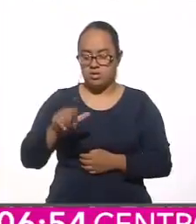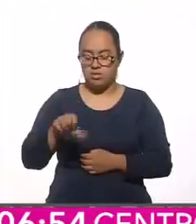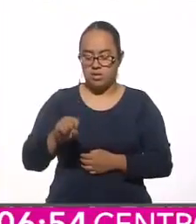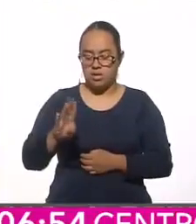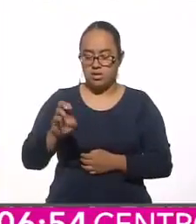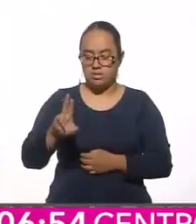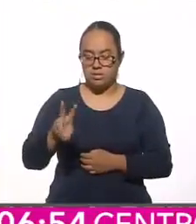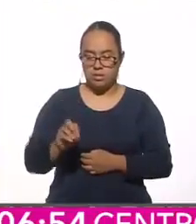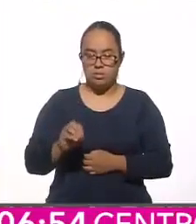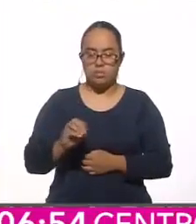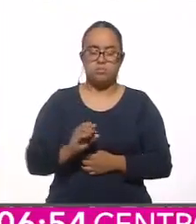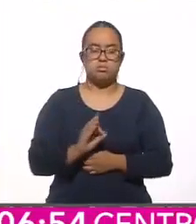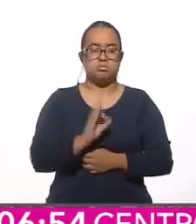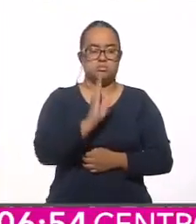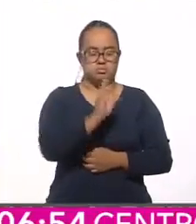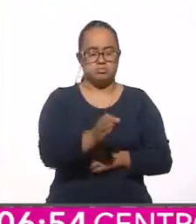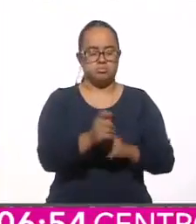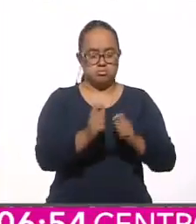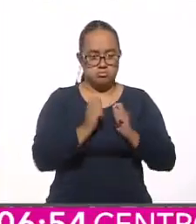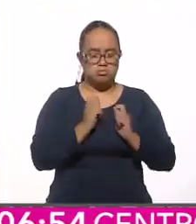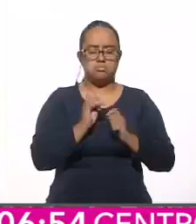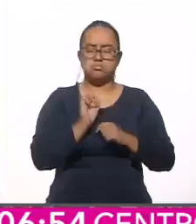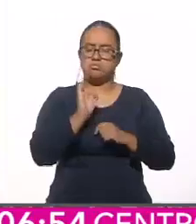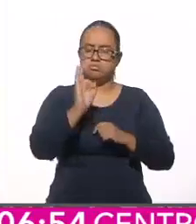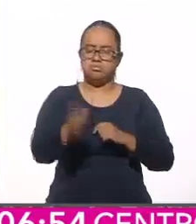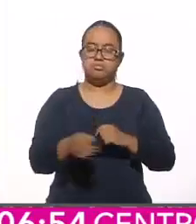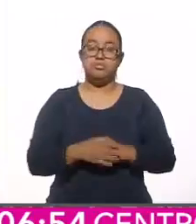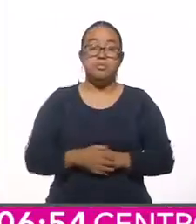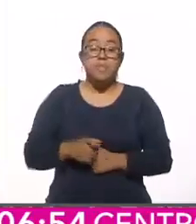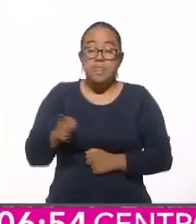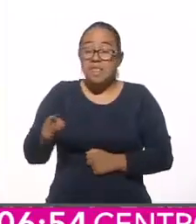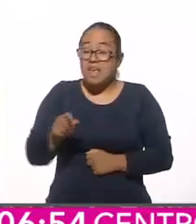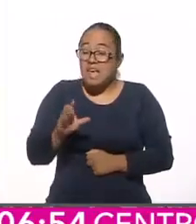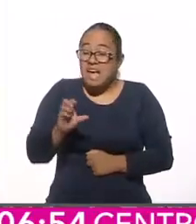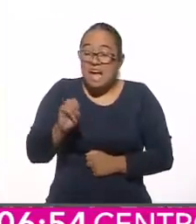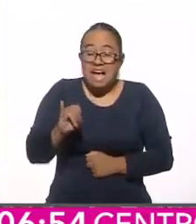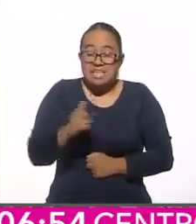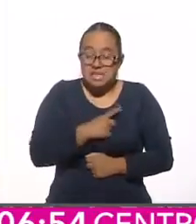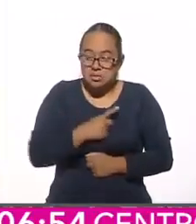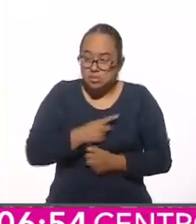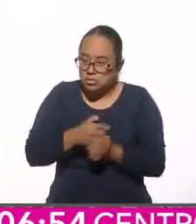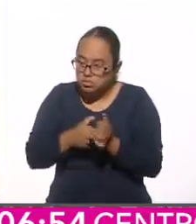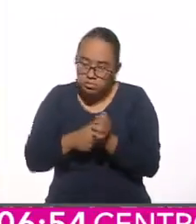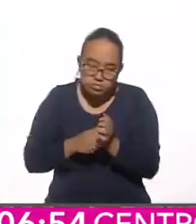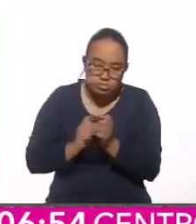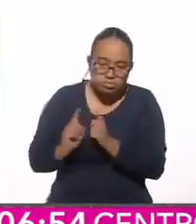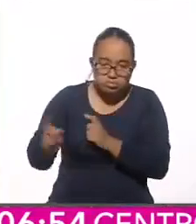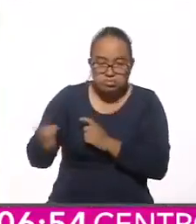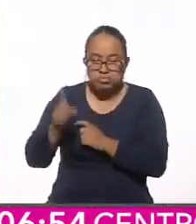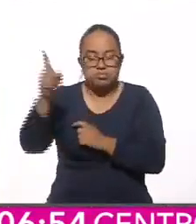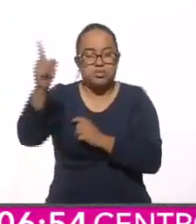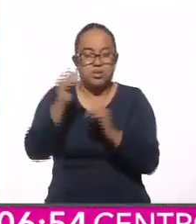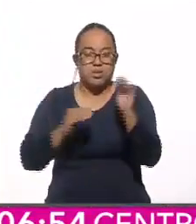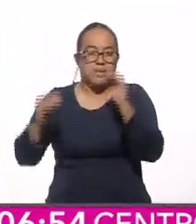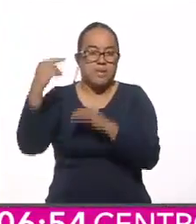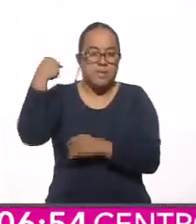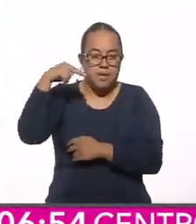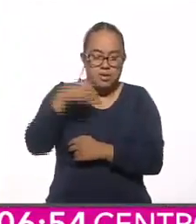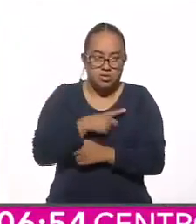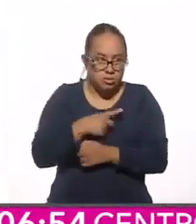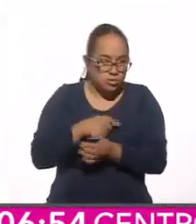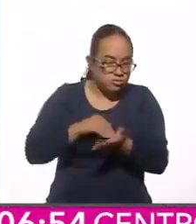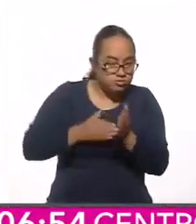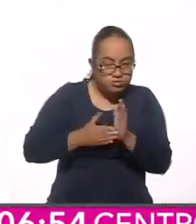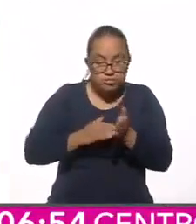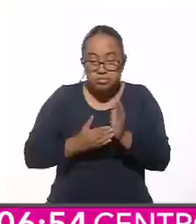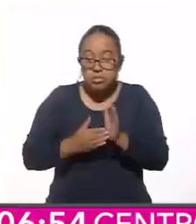aceptaron la amnistía. Se quedó casi solo, escondiéndose en la sierra veracruzana, pero